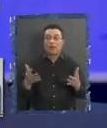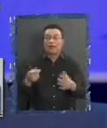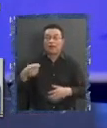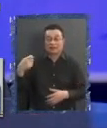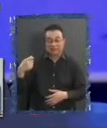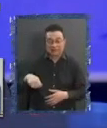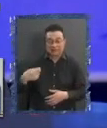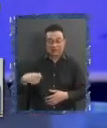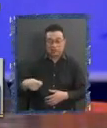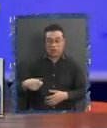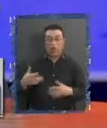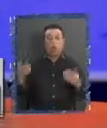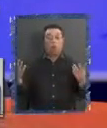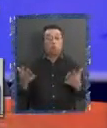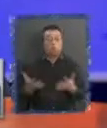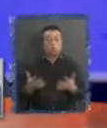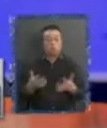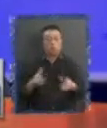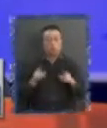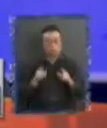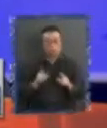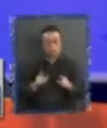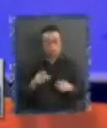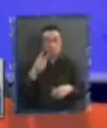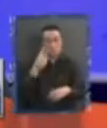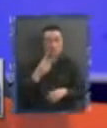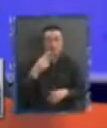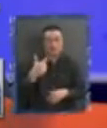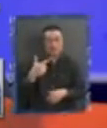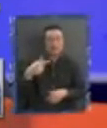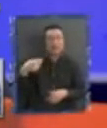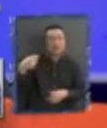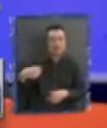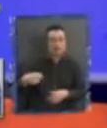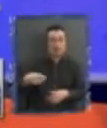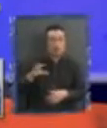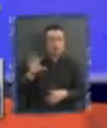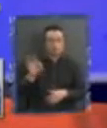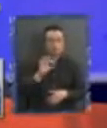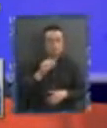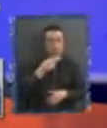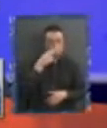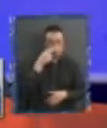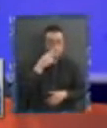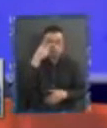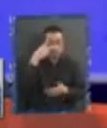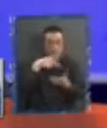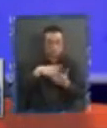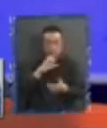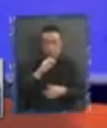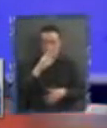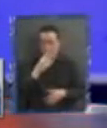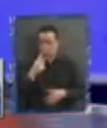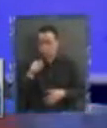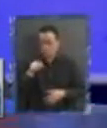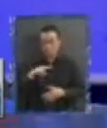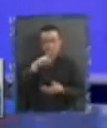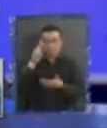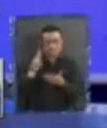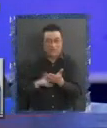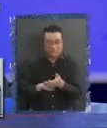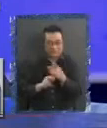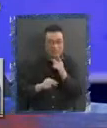porque resulta ser de que se trata de 27 senadores en el 2021 y esa es una realidad y